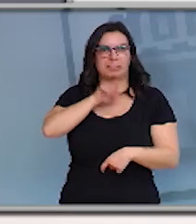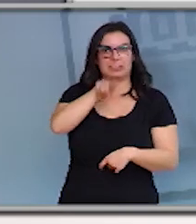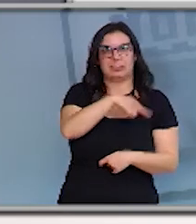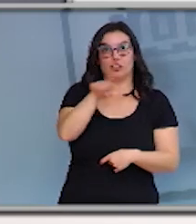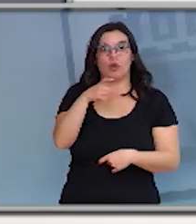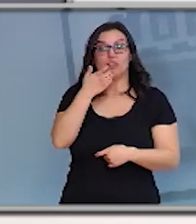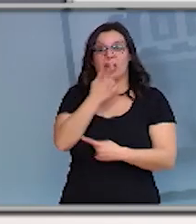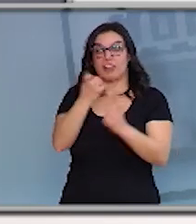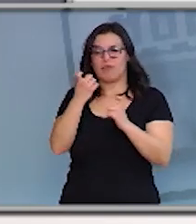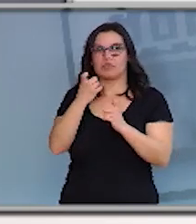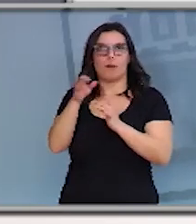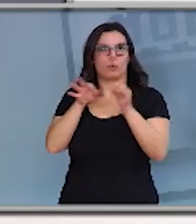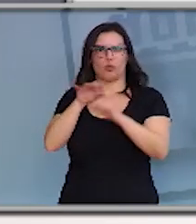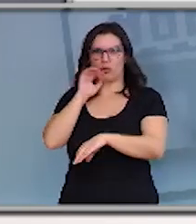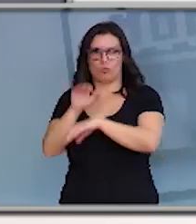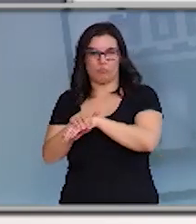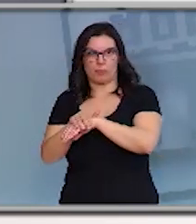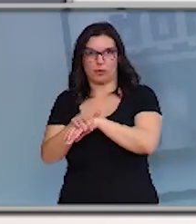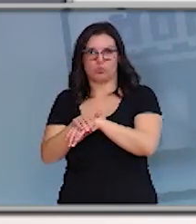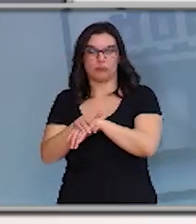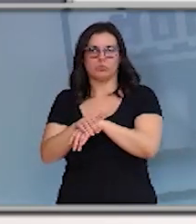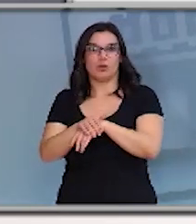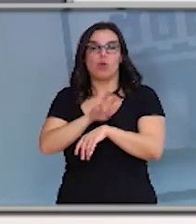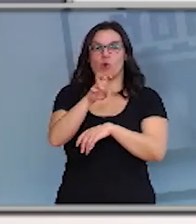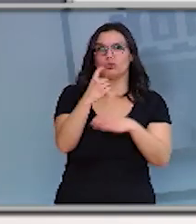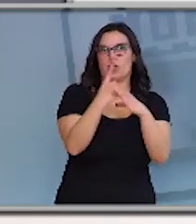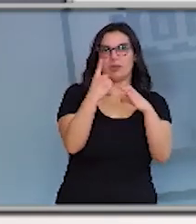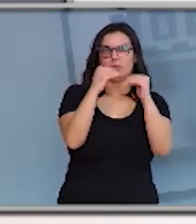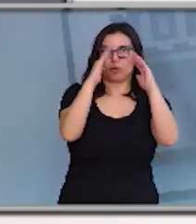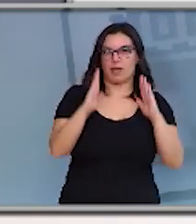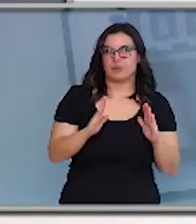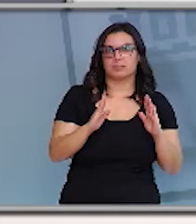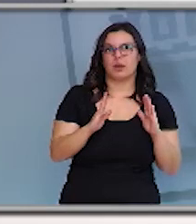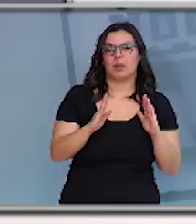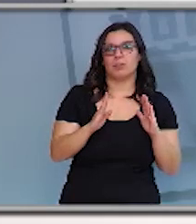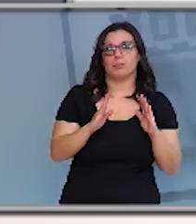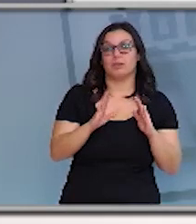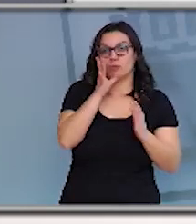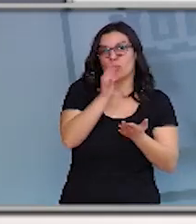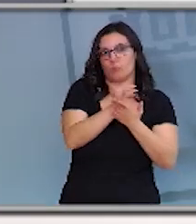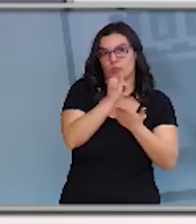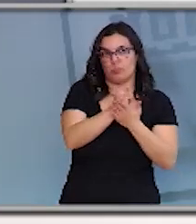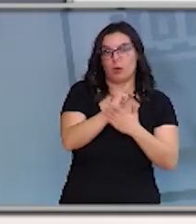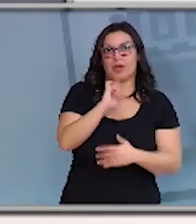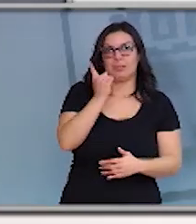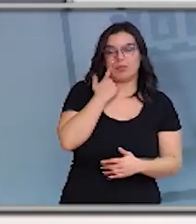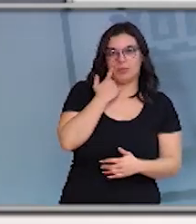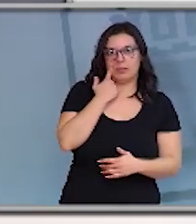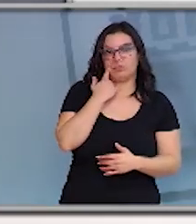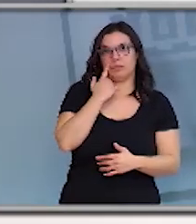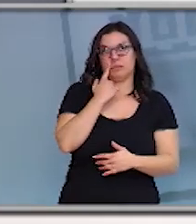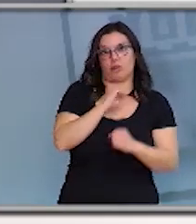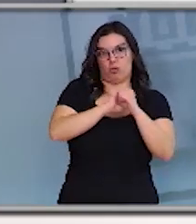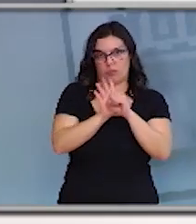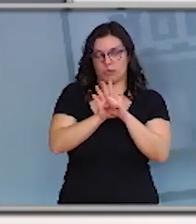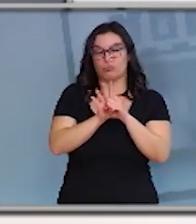protocolo y en algunos se les tuvo en aislamiento domiciliario tras hacer la prueba de detección molecular. Es